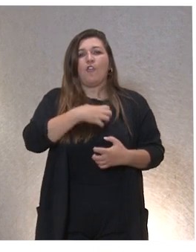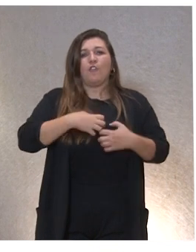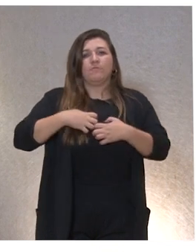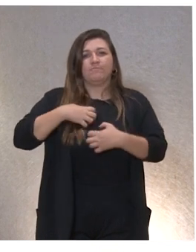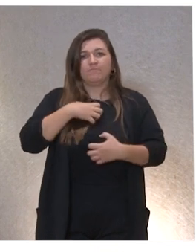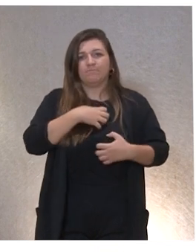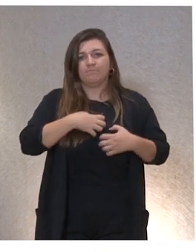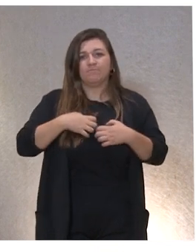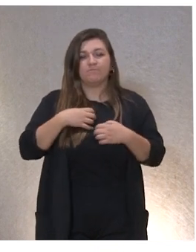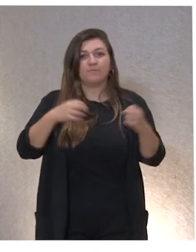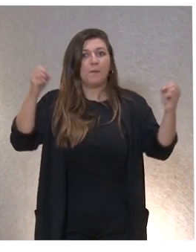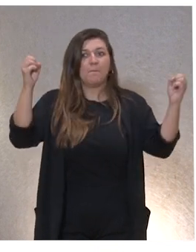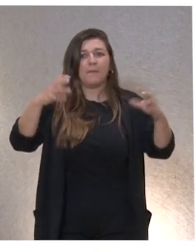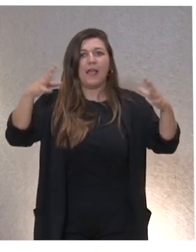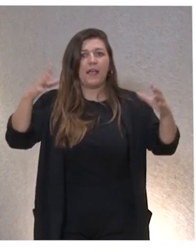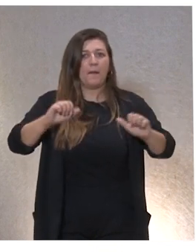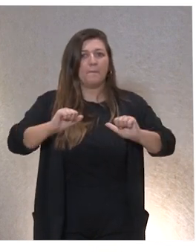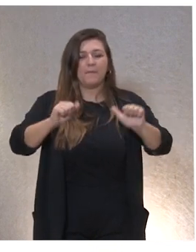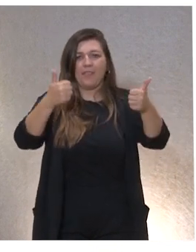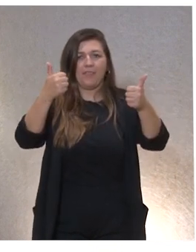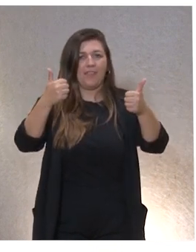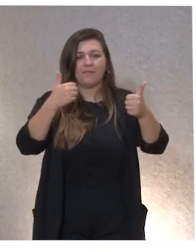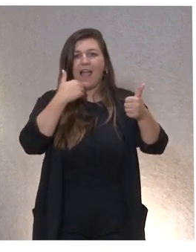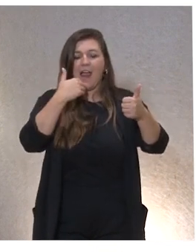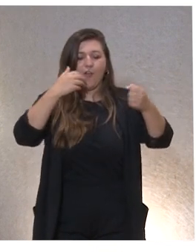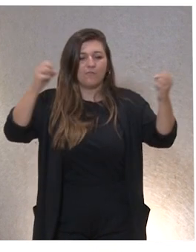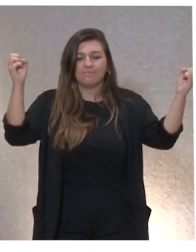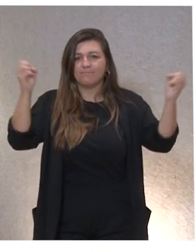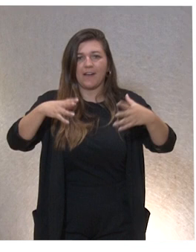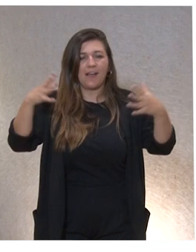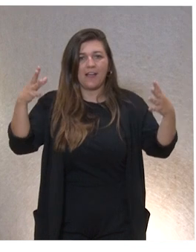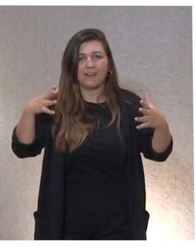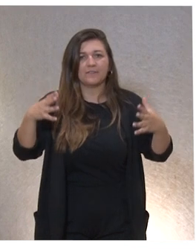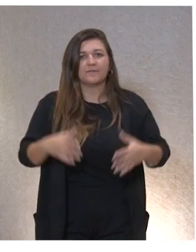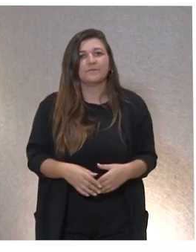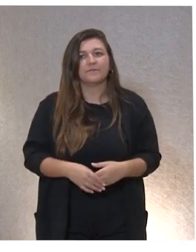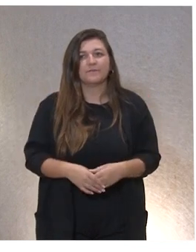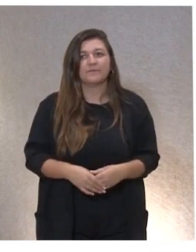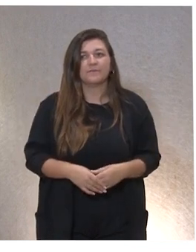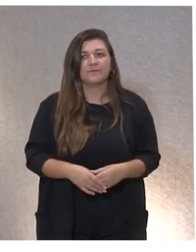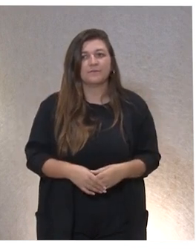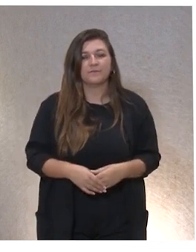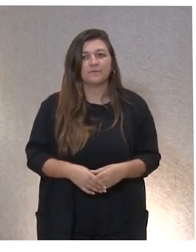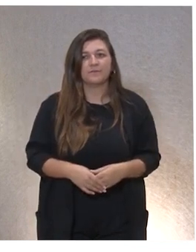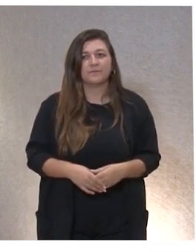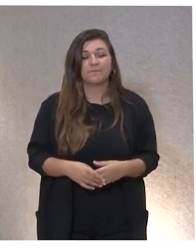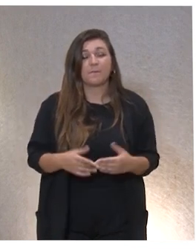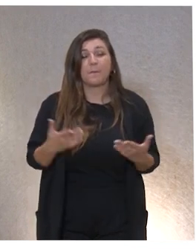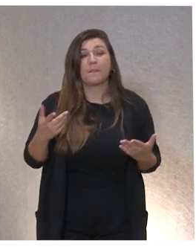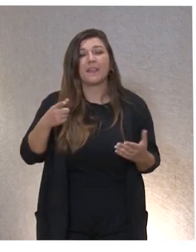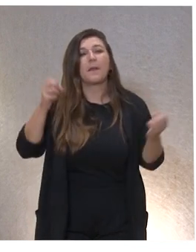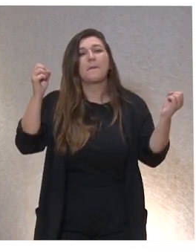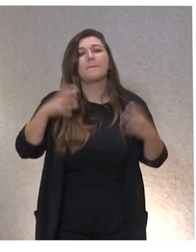Y la magia se produce. Se produce algo mágico. Algo mágico, ¿no? Y este algo